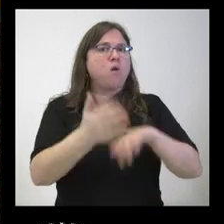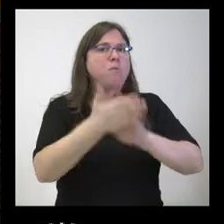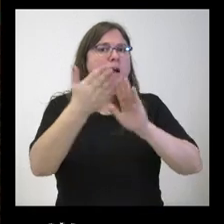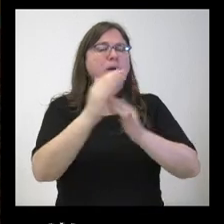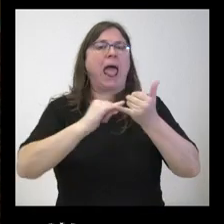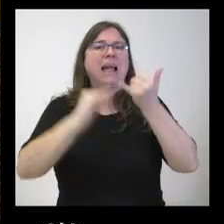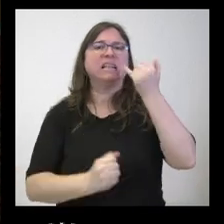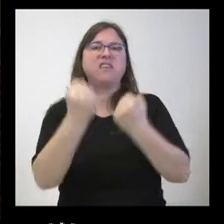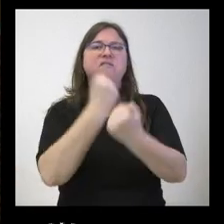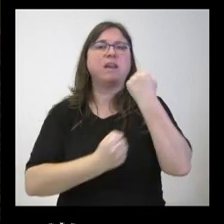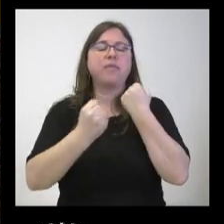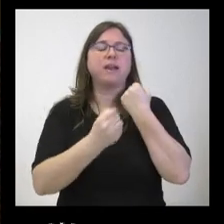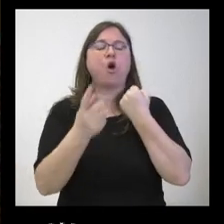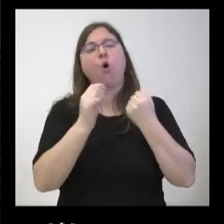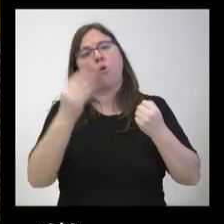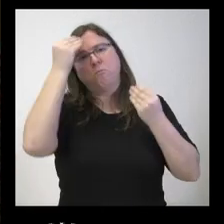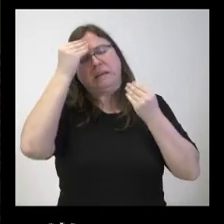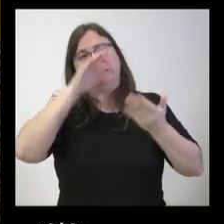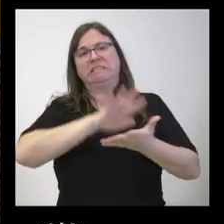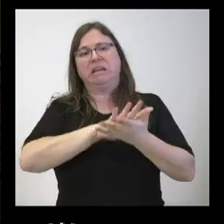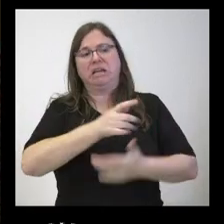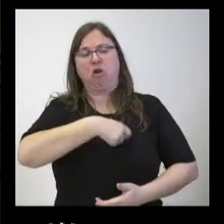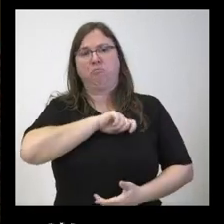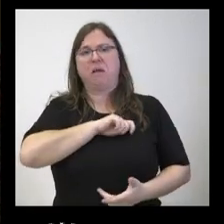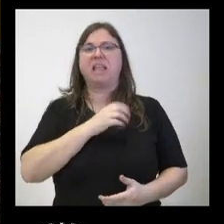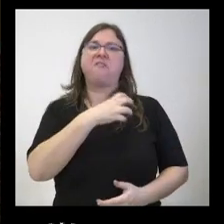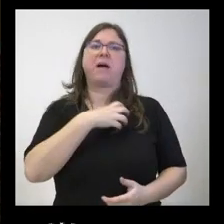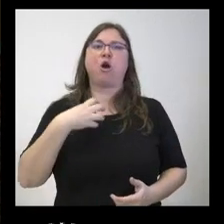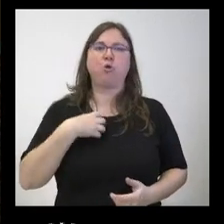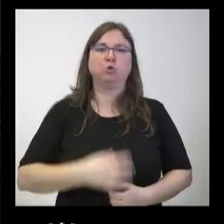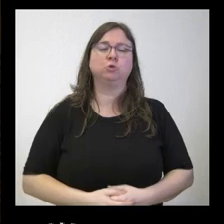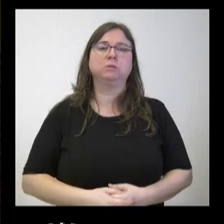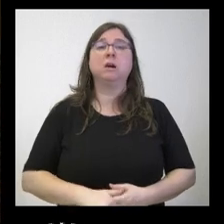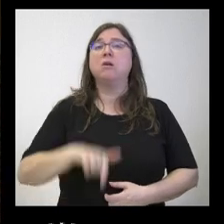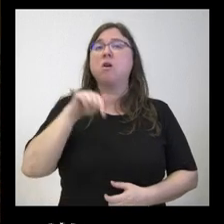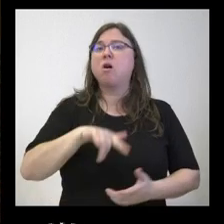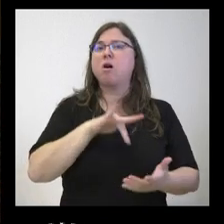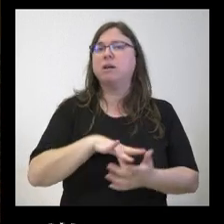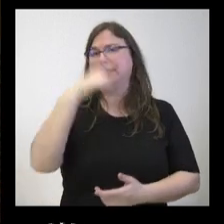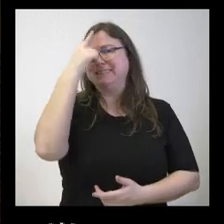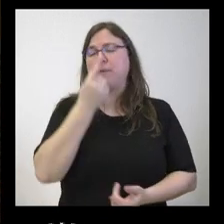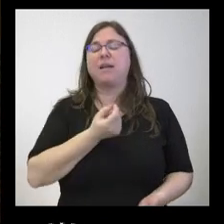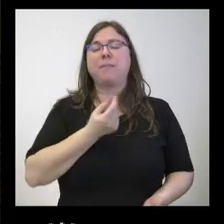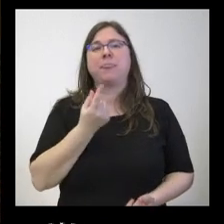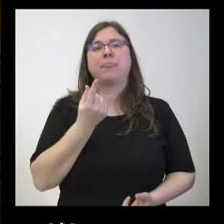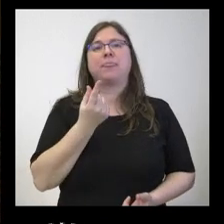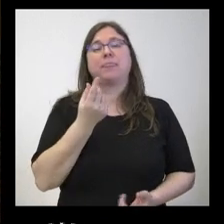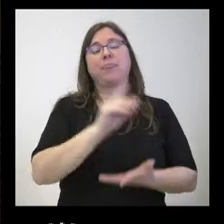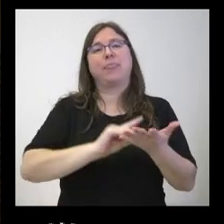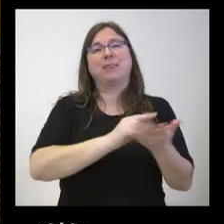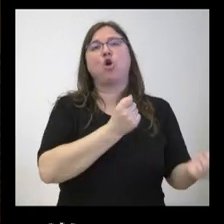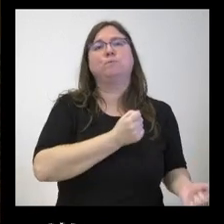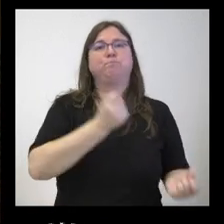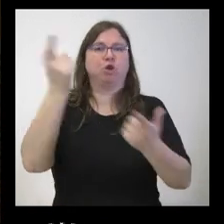cree que hay tener tranquilidad con los bancos en España luego en segundo lugar hoy se han conocido los datos de las exportaciones en enero han